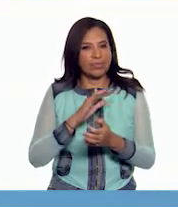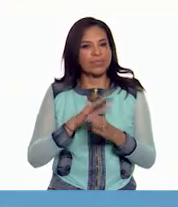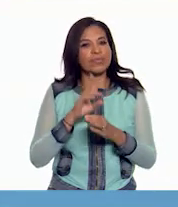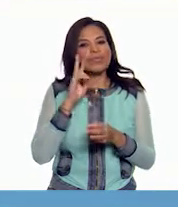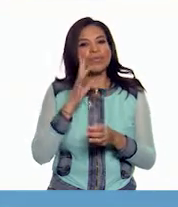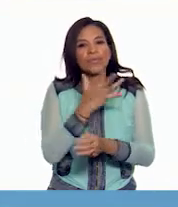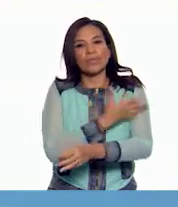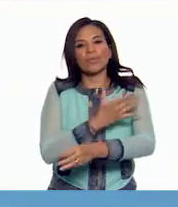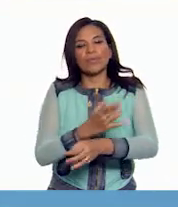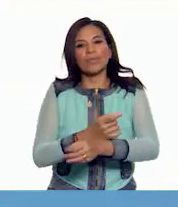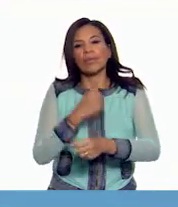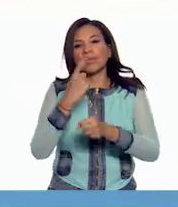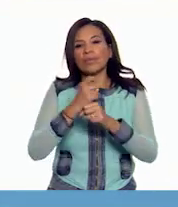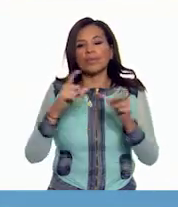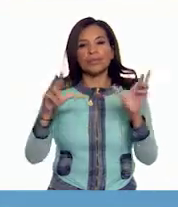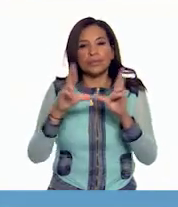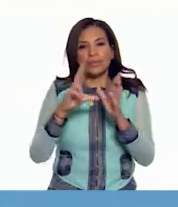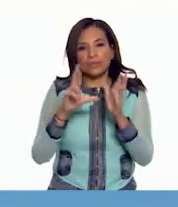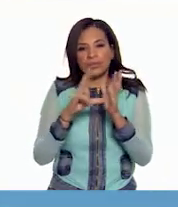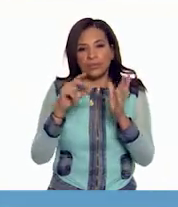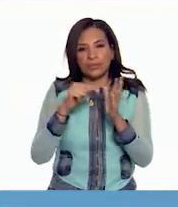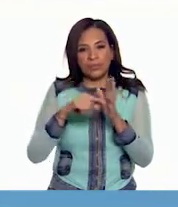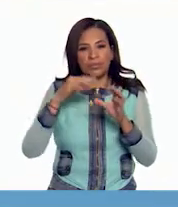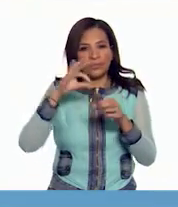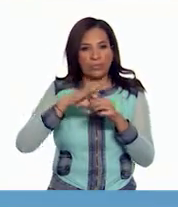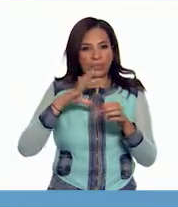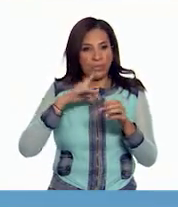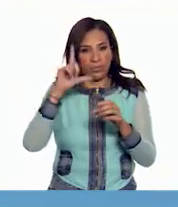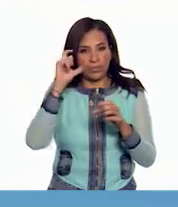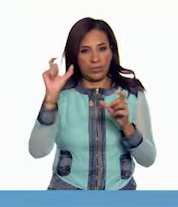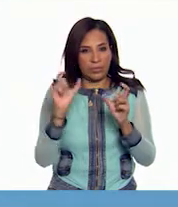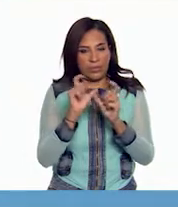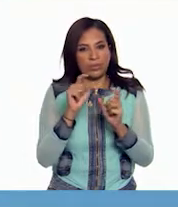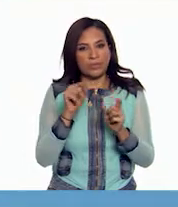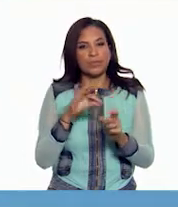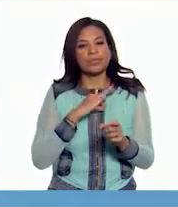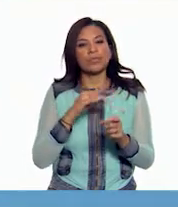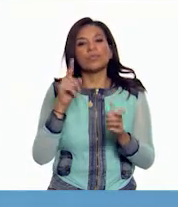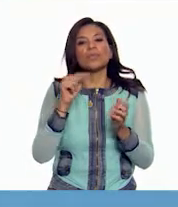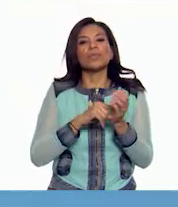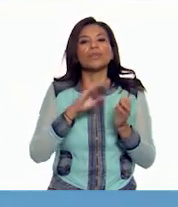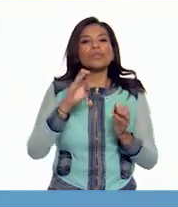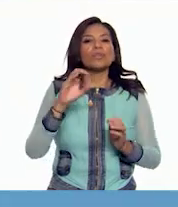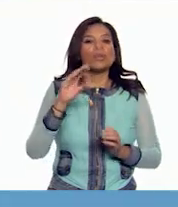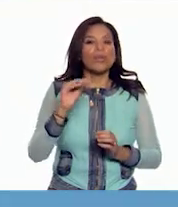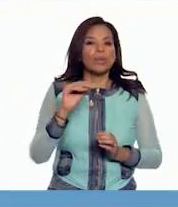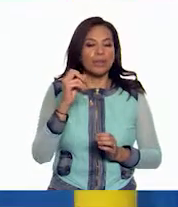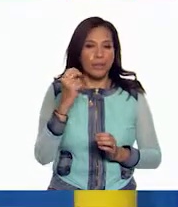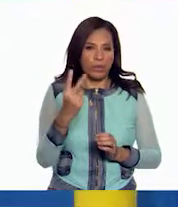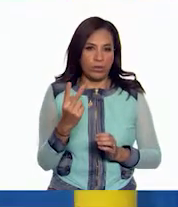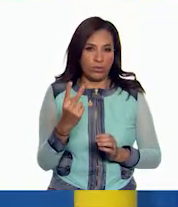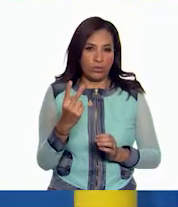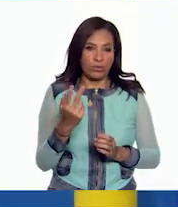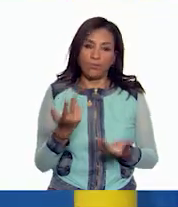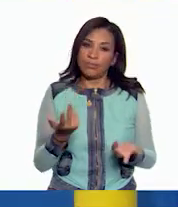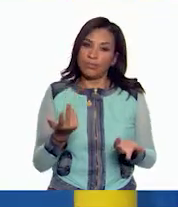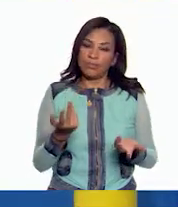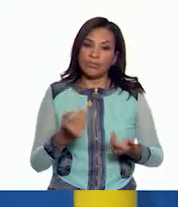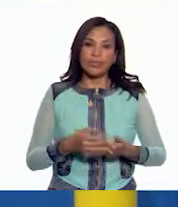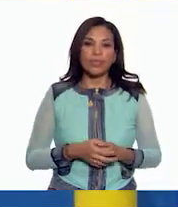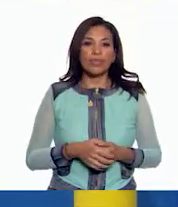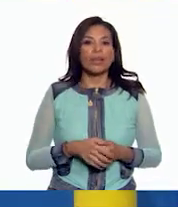La primera credencial para votar que incluyó una fotografía en el frente se expidió en 1992. Pero bueno,